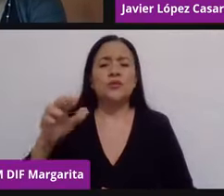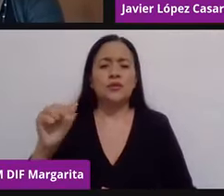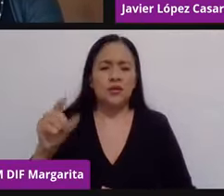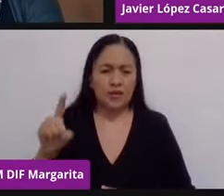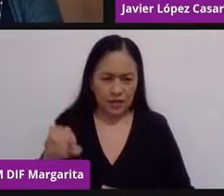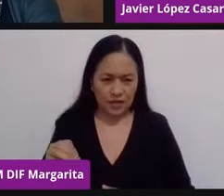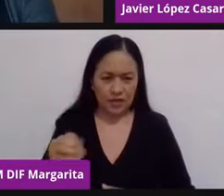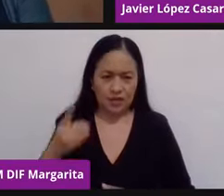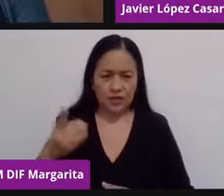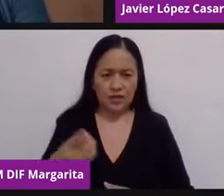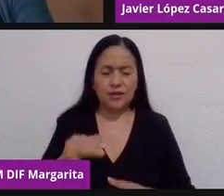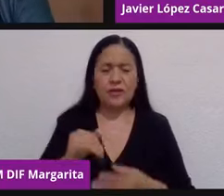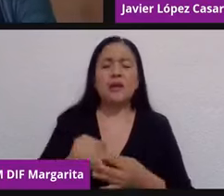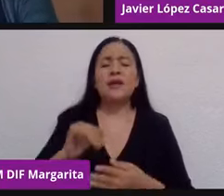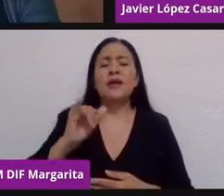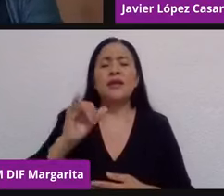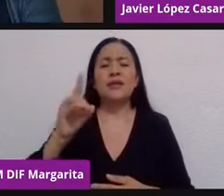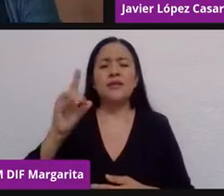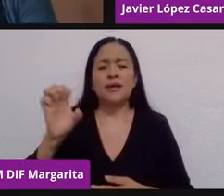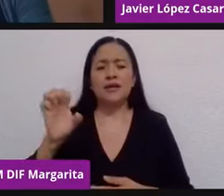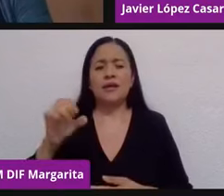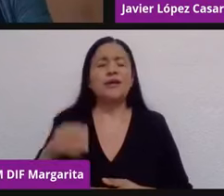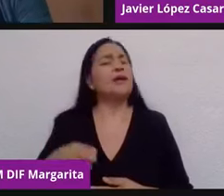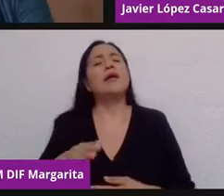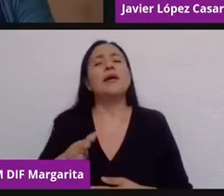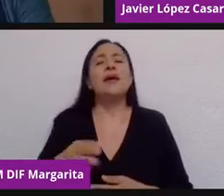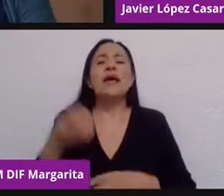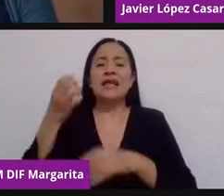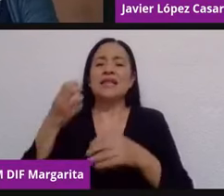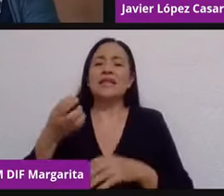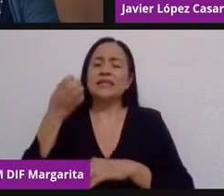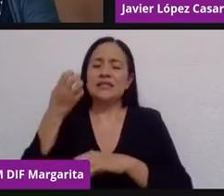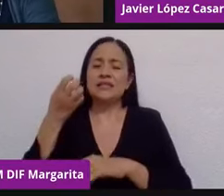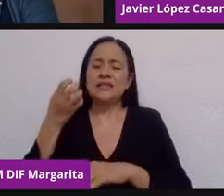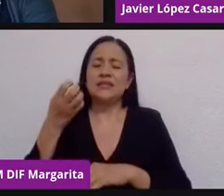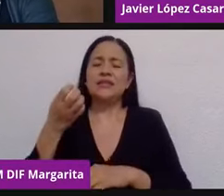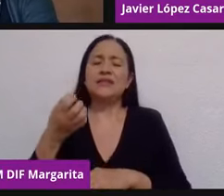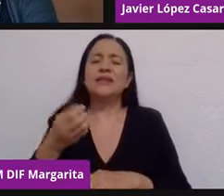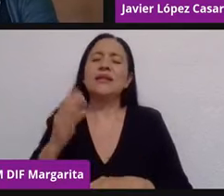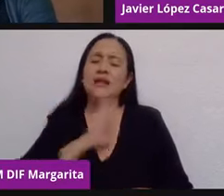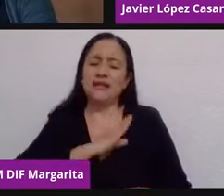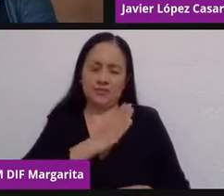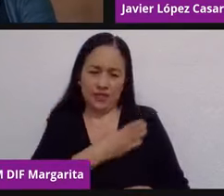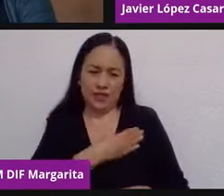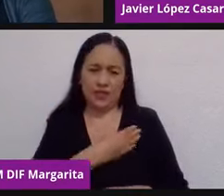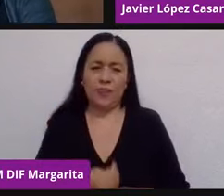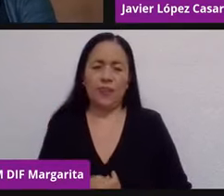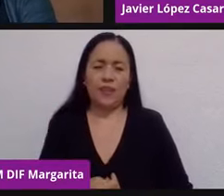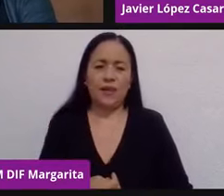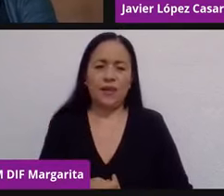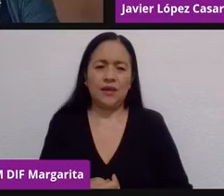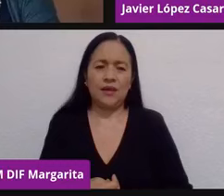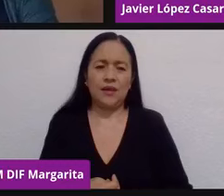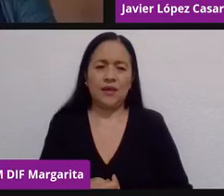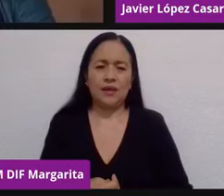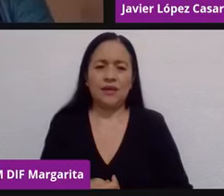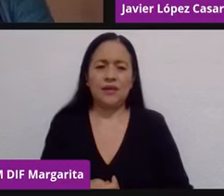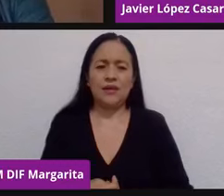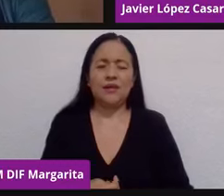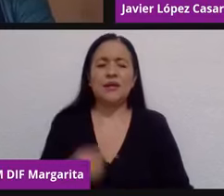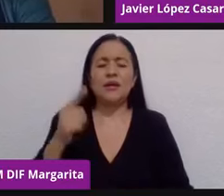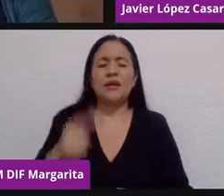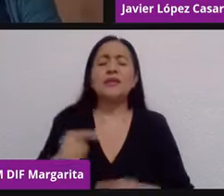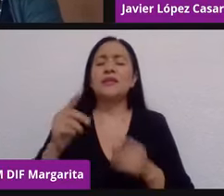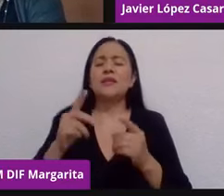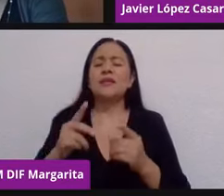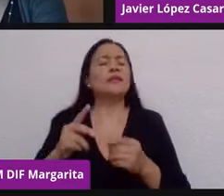EI Business School en Madrid. Es presidente de la Conferencia de Autoridades Locales de América del Norte,